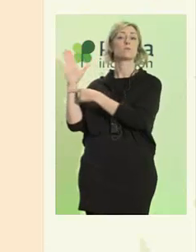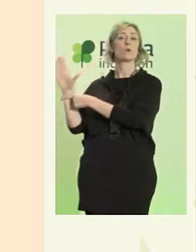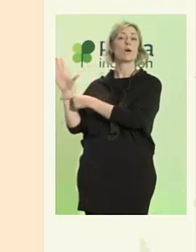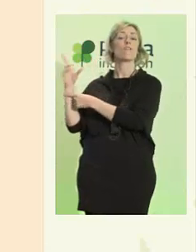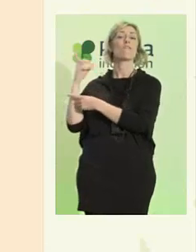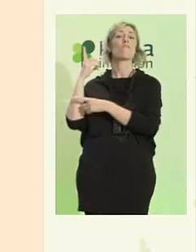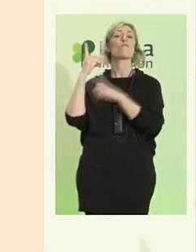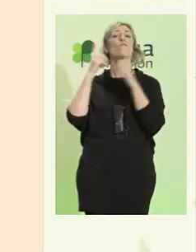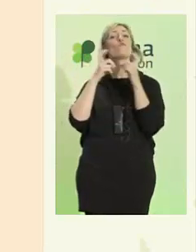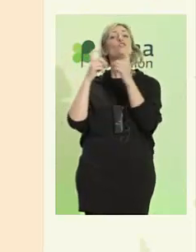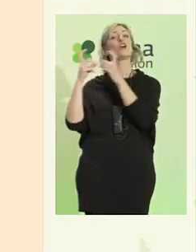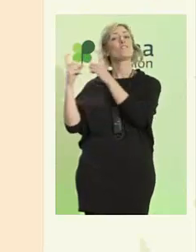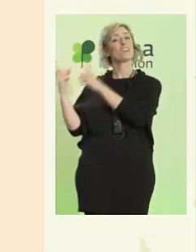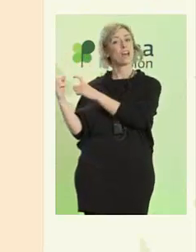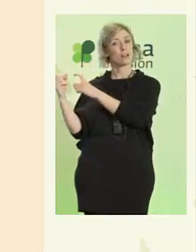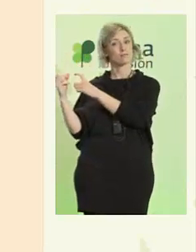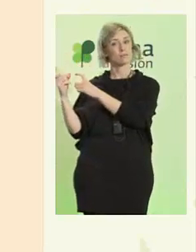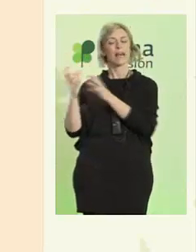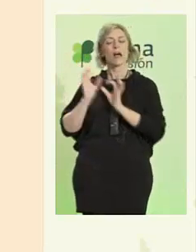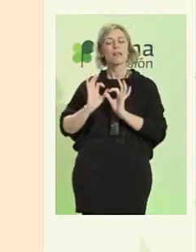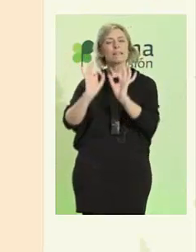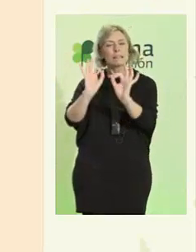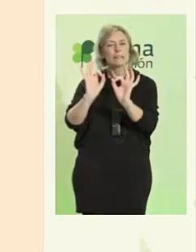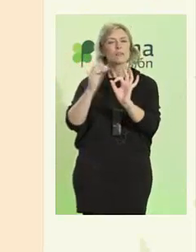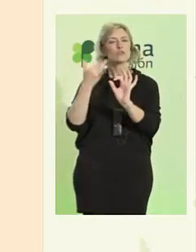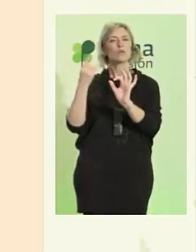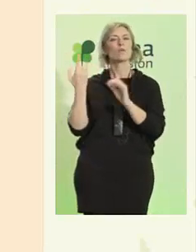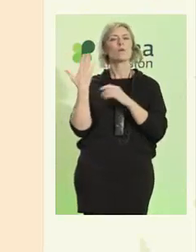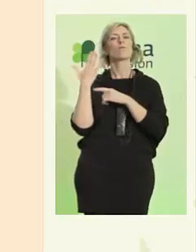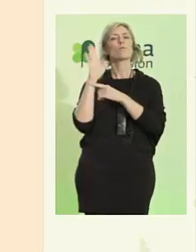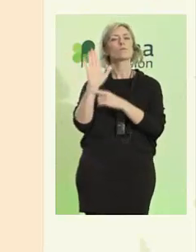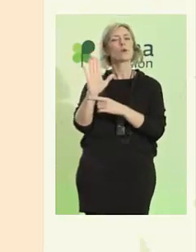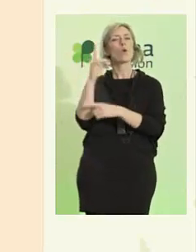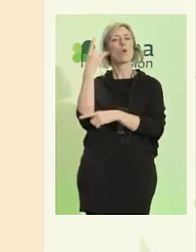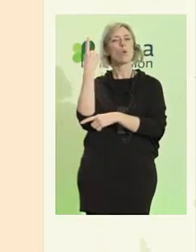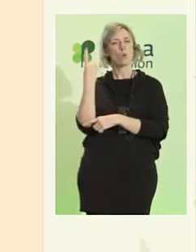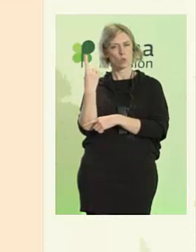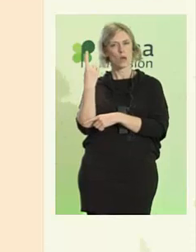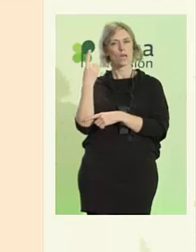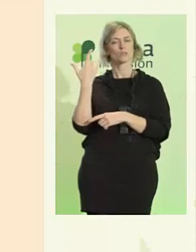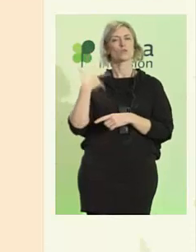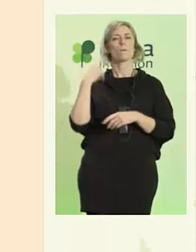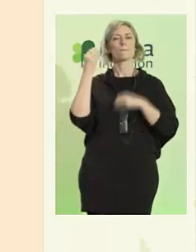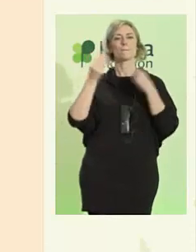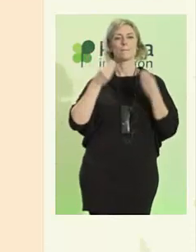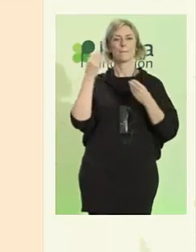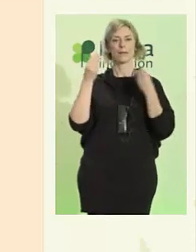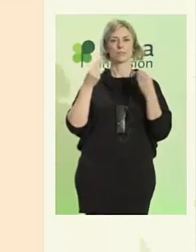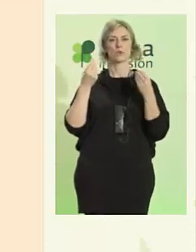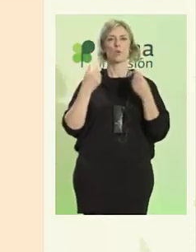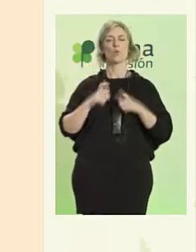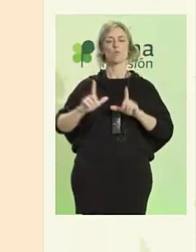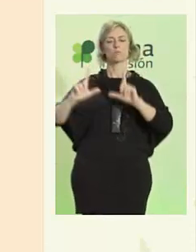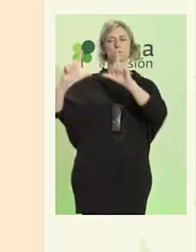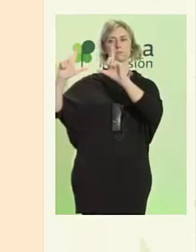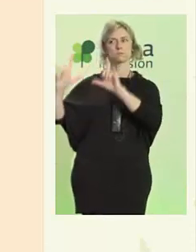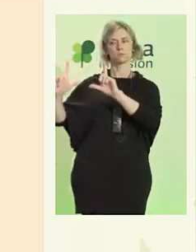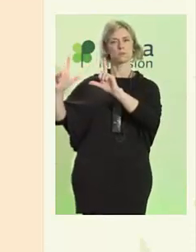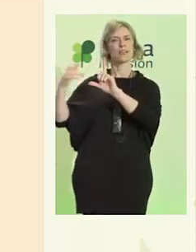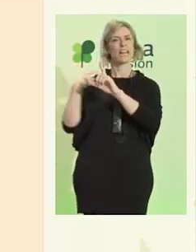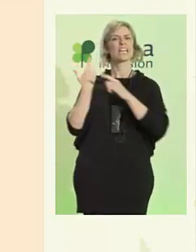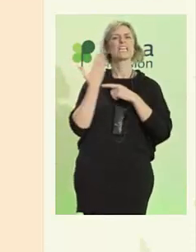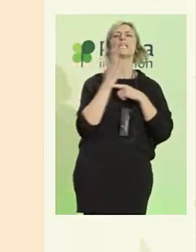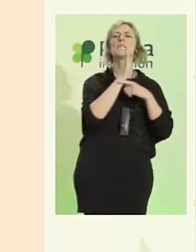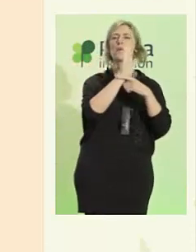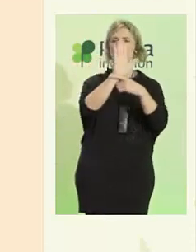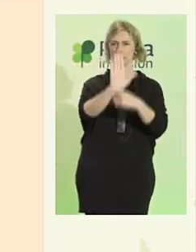En concreto voy a compartir una, que creo que es una imagen muy representativa, a la vez